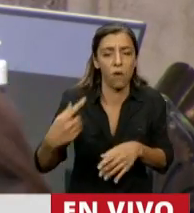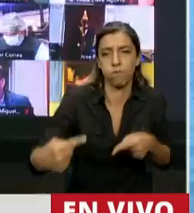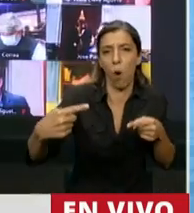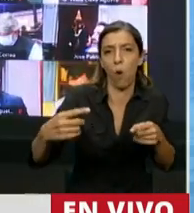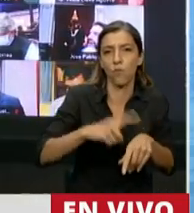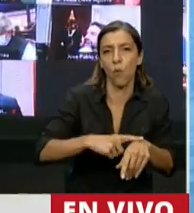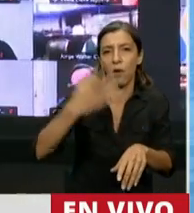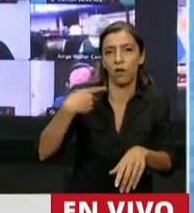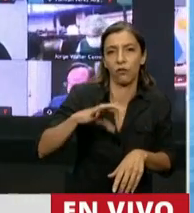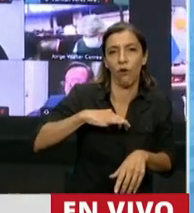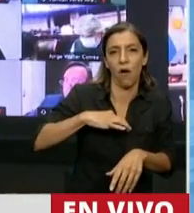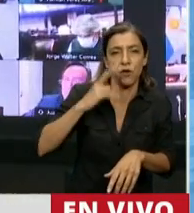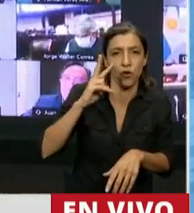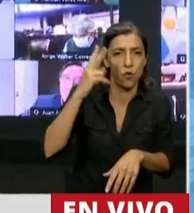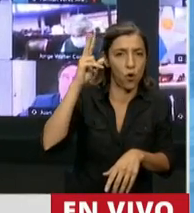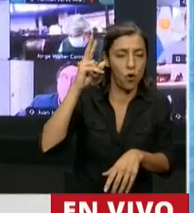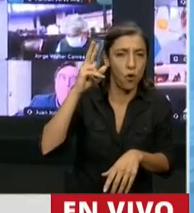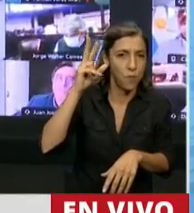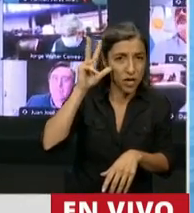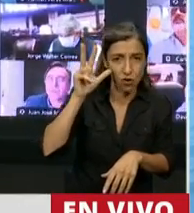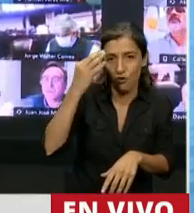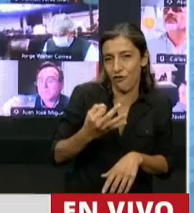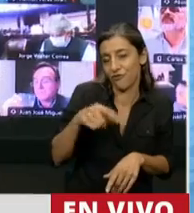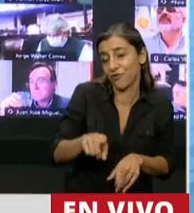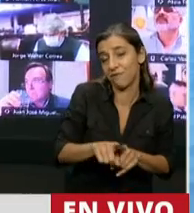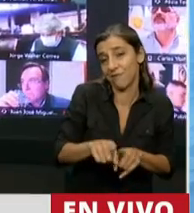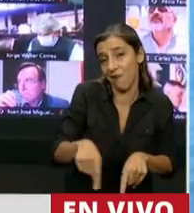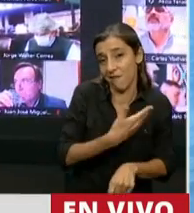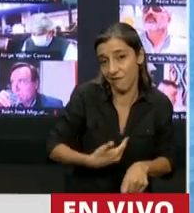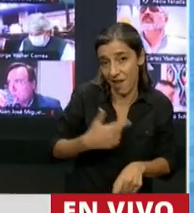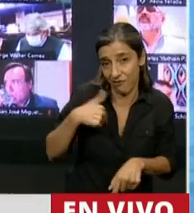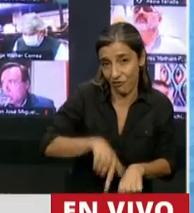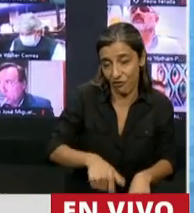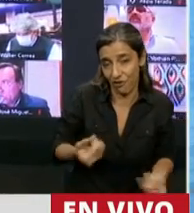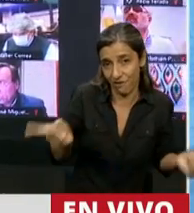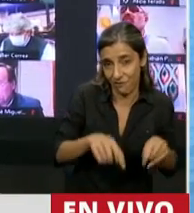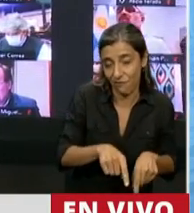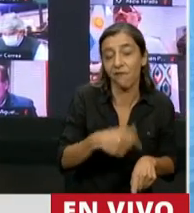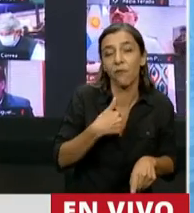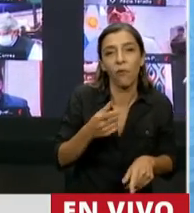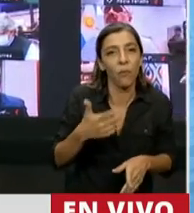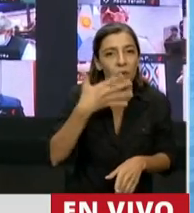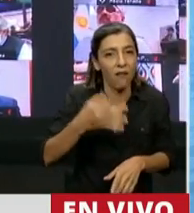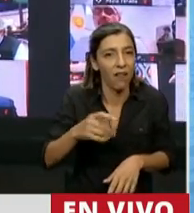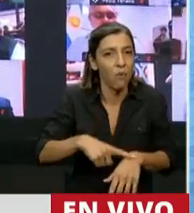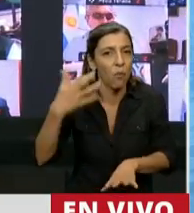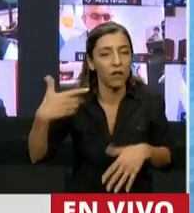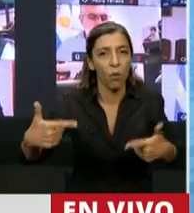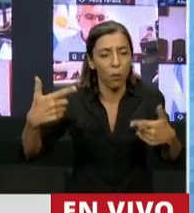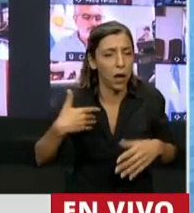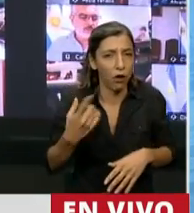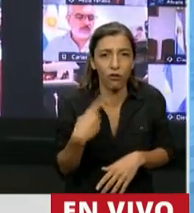mal le fue al gobierno que hoy nuevamente está en el poder, pero tienen que entender que no somos enemigos, somos socios,